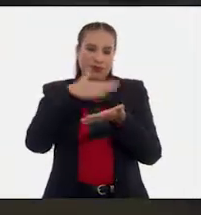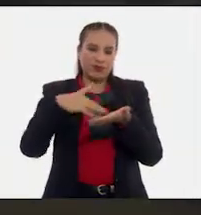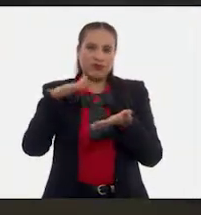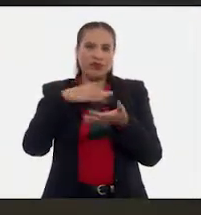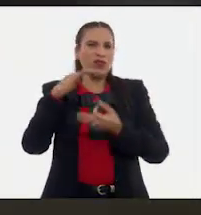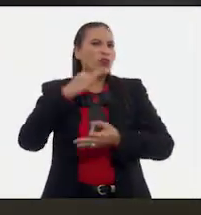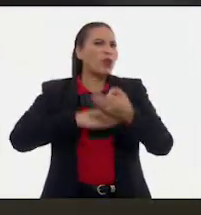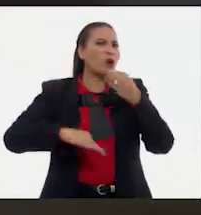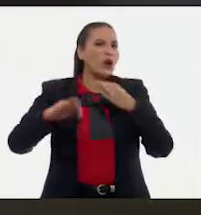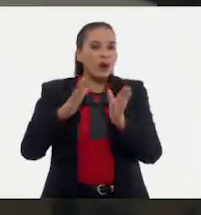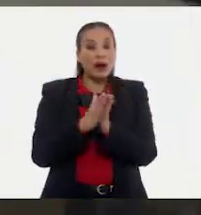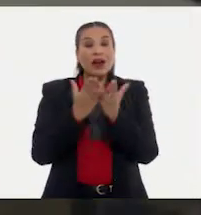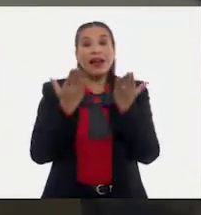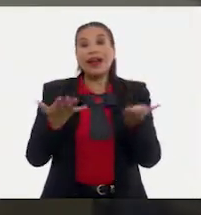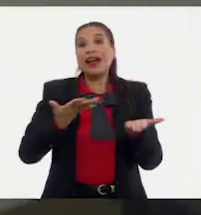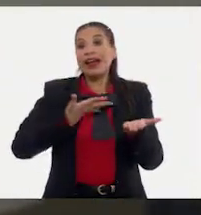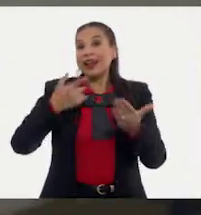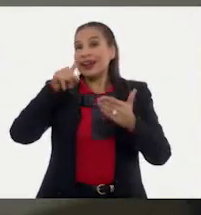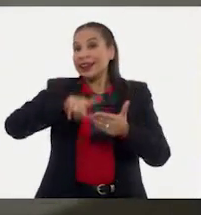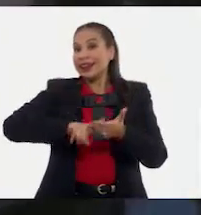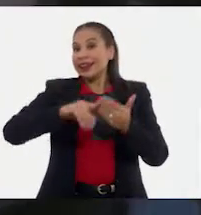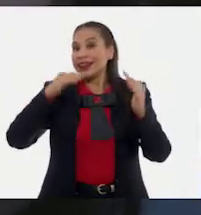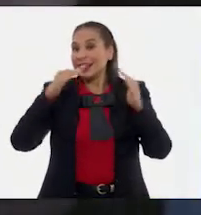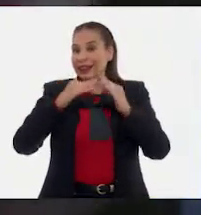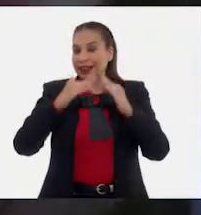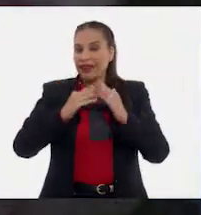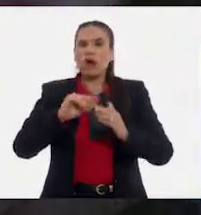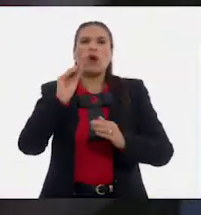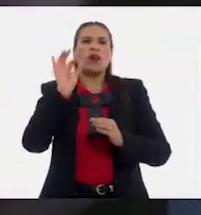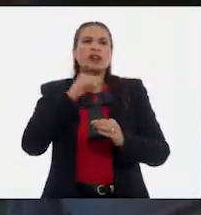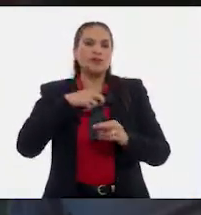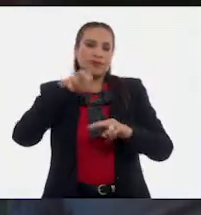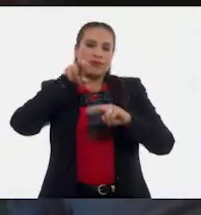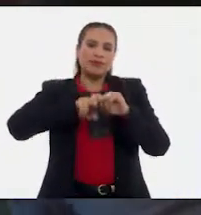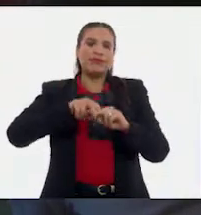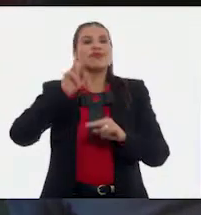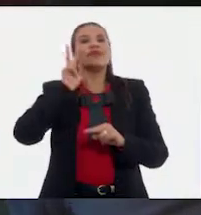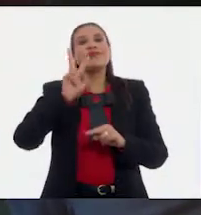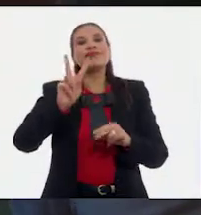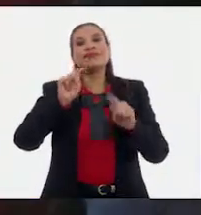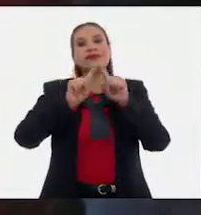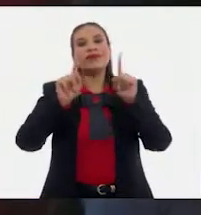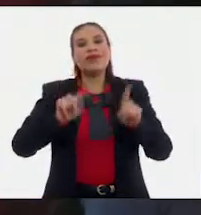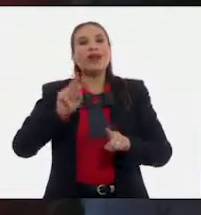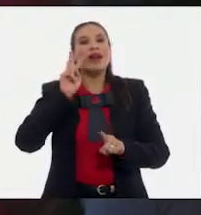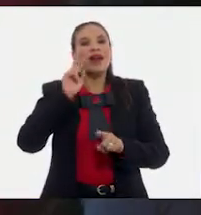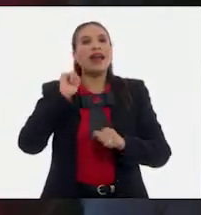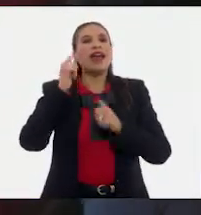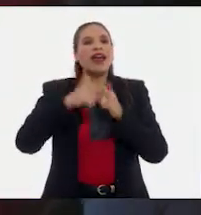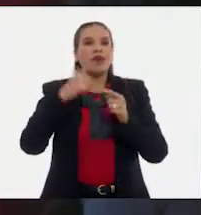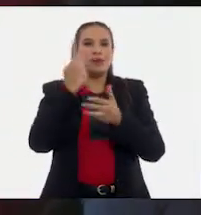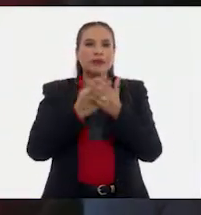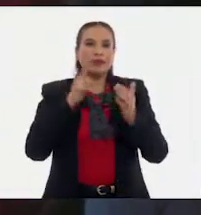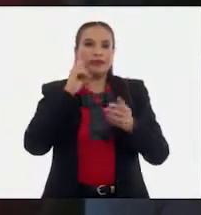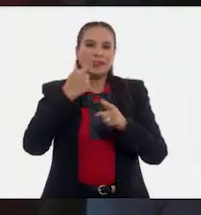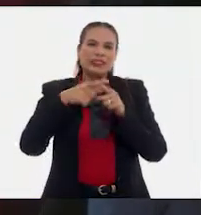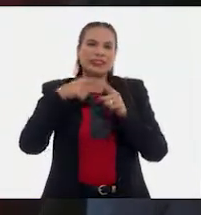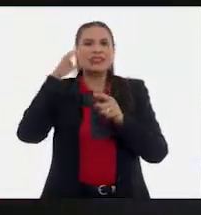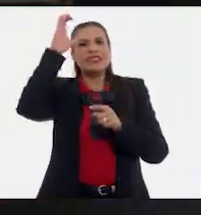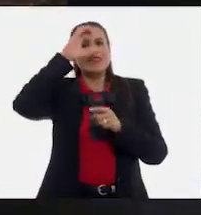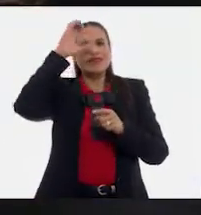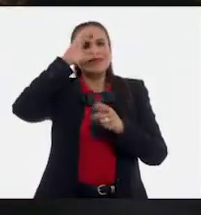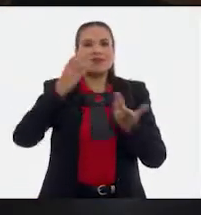todos los libros que encontraba en casa o cuando me sentaba frente a la tele para ver programas de ciencia ficción.